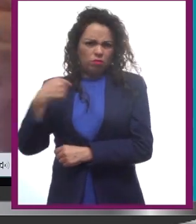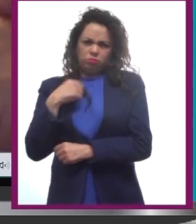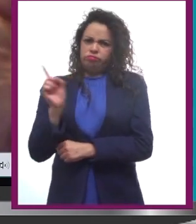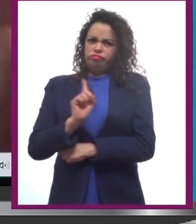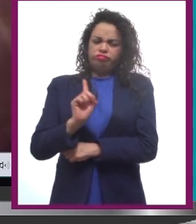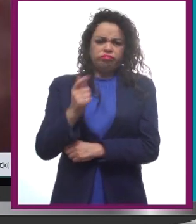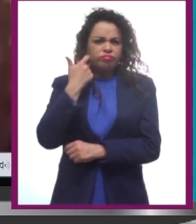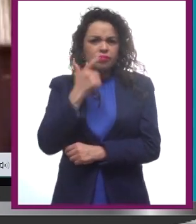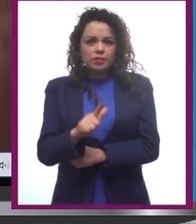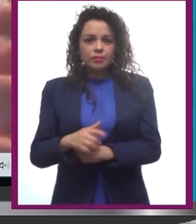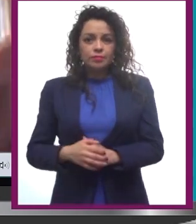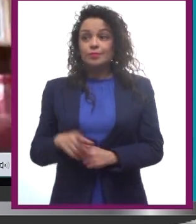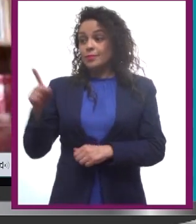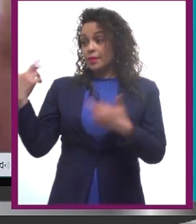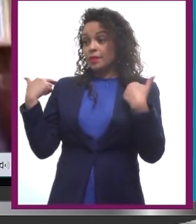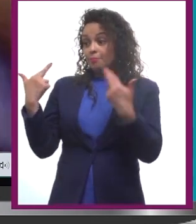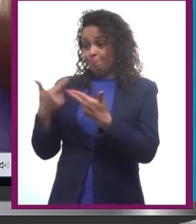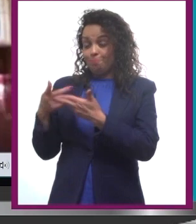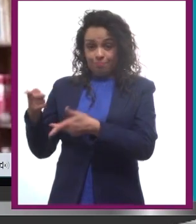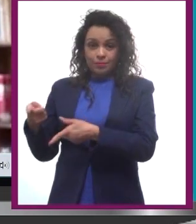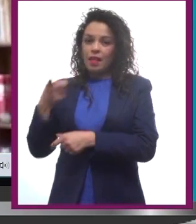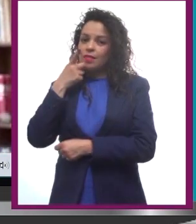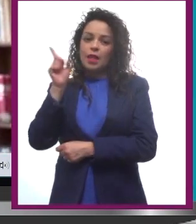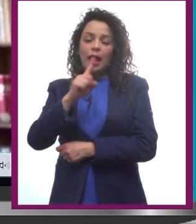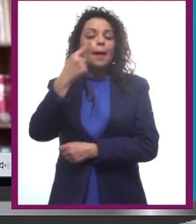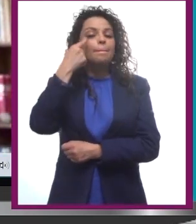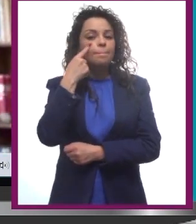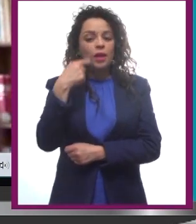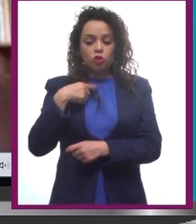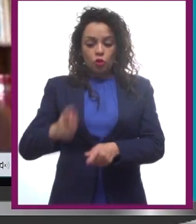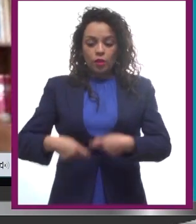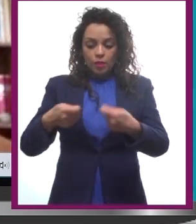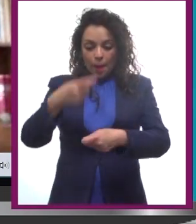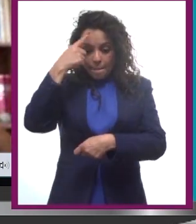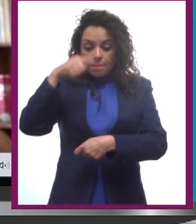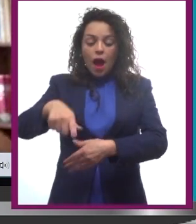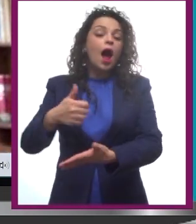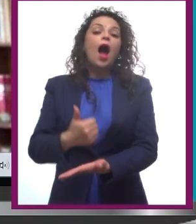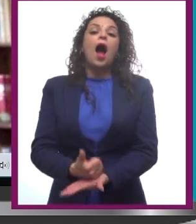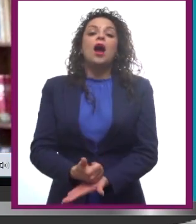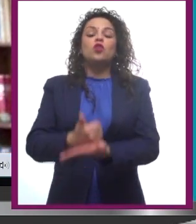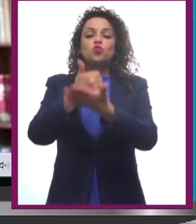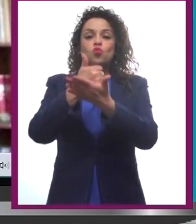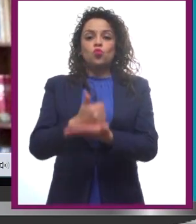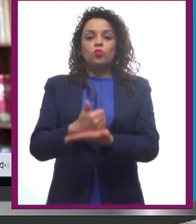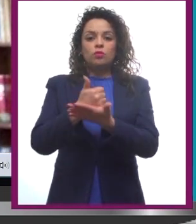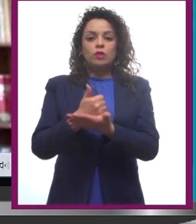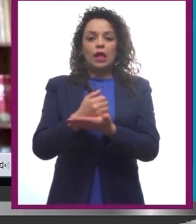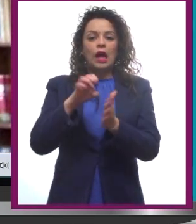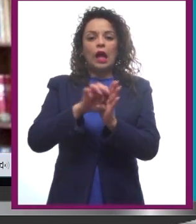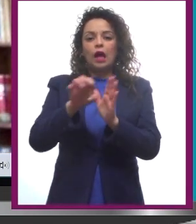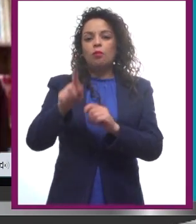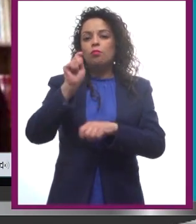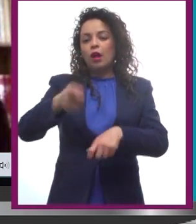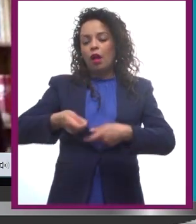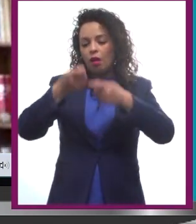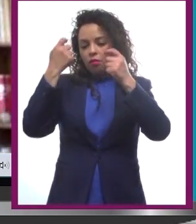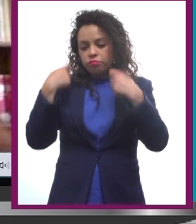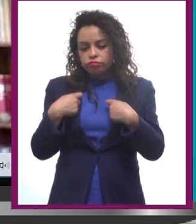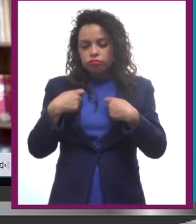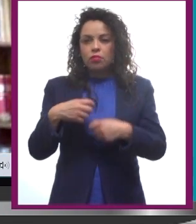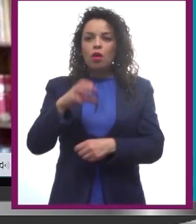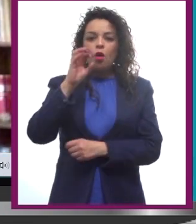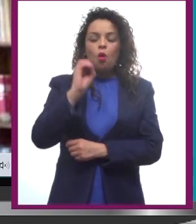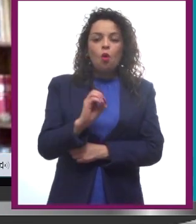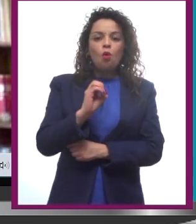Y el mentor le dice, no, mira, pero tengo esto que te puedo dar para ayudarte, a lo mejor es un relicario, a lo mejor es un arma,